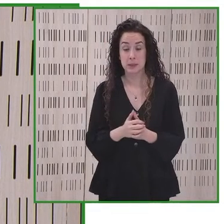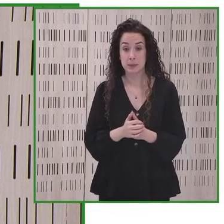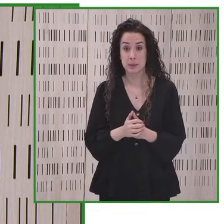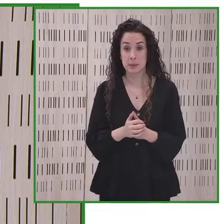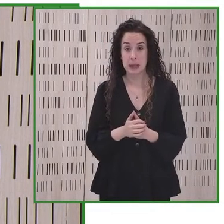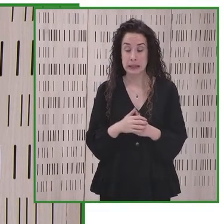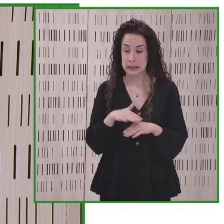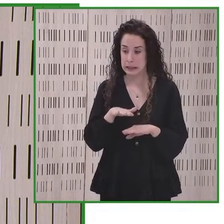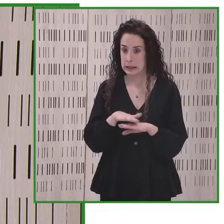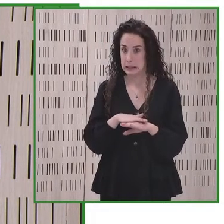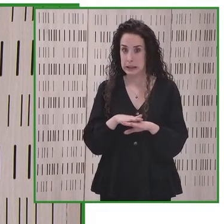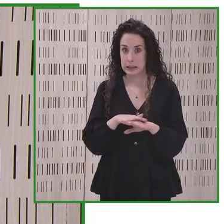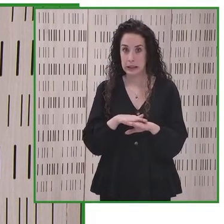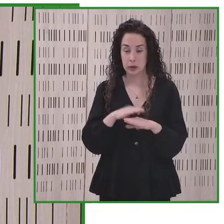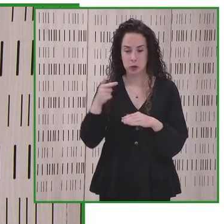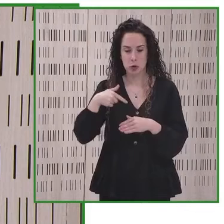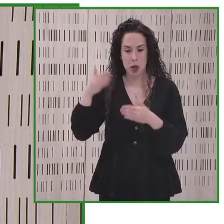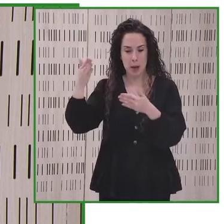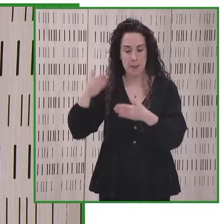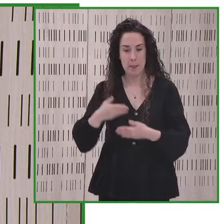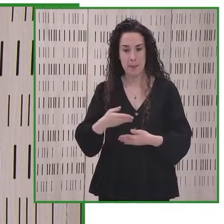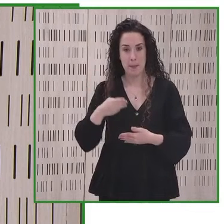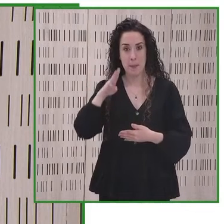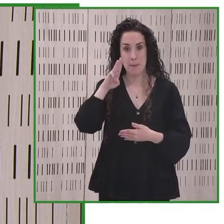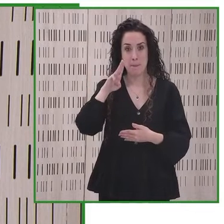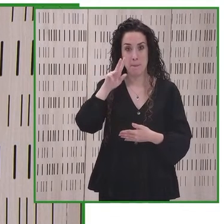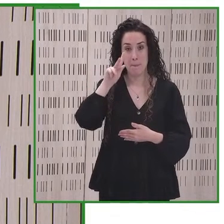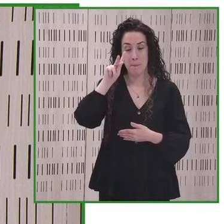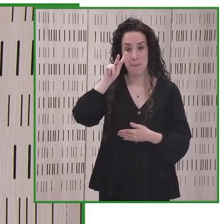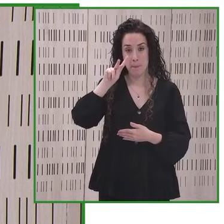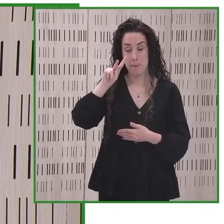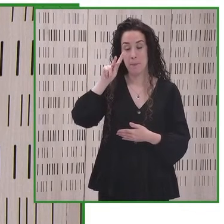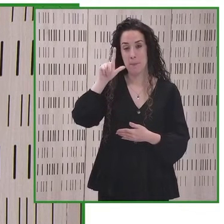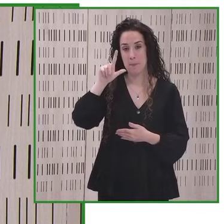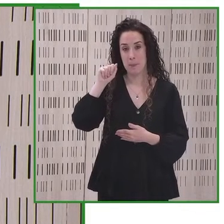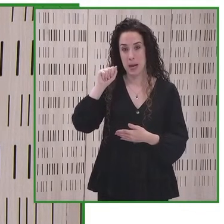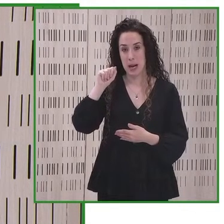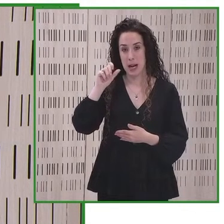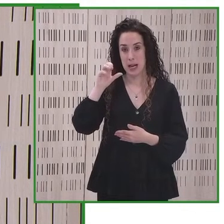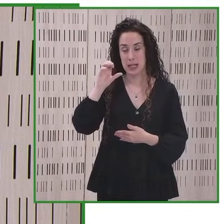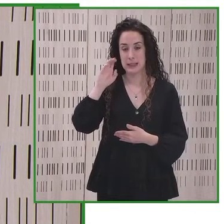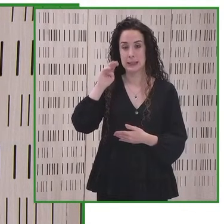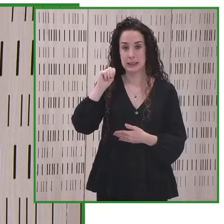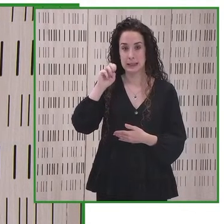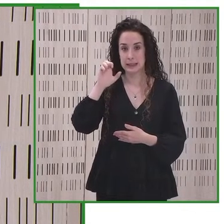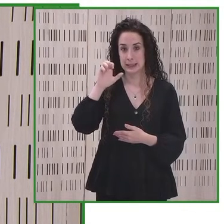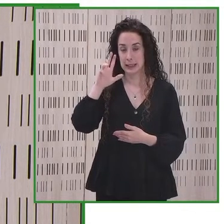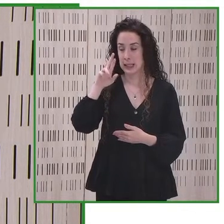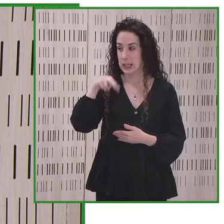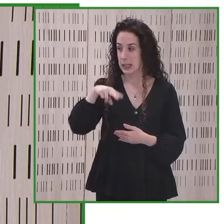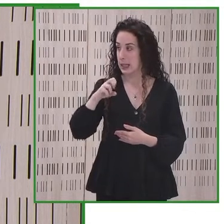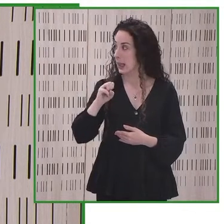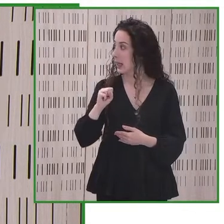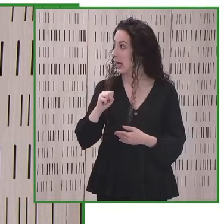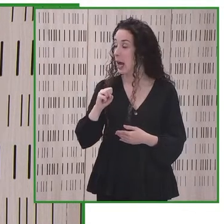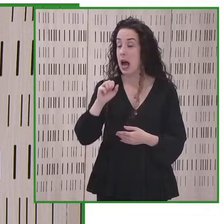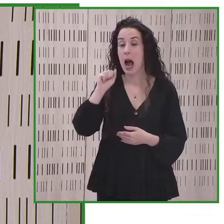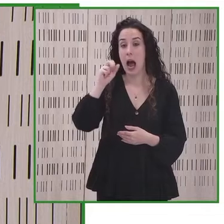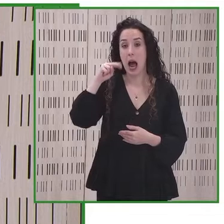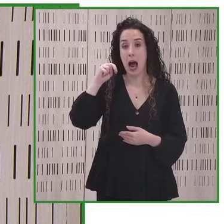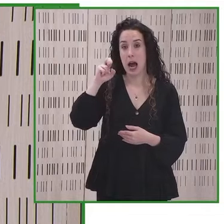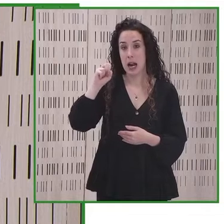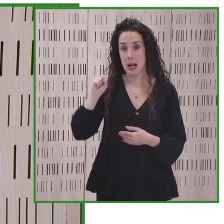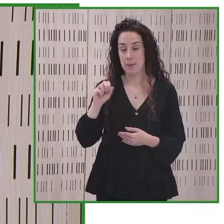perdón invitamos a Plasencia Borrero a Ana Peláez y a Michael